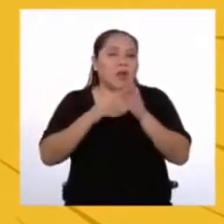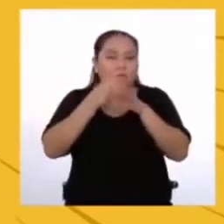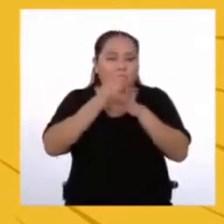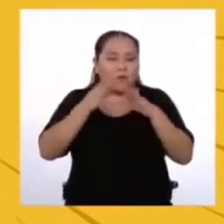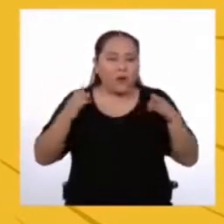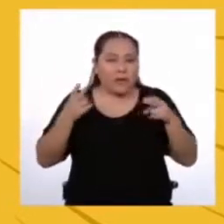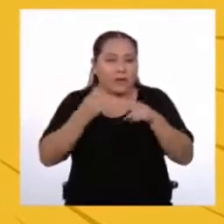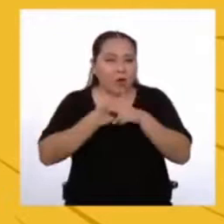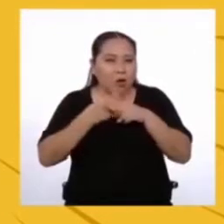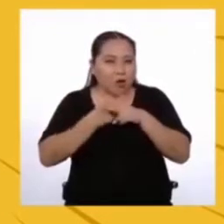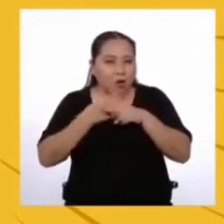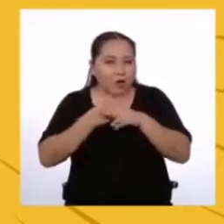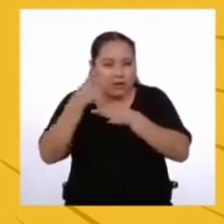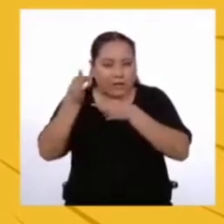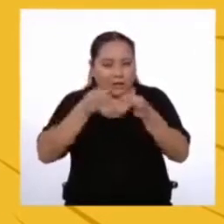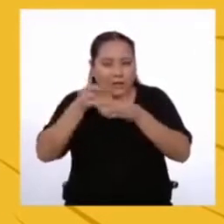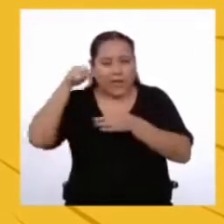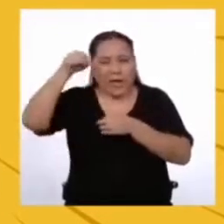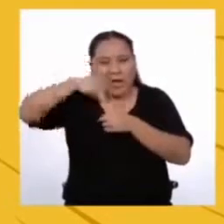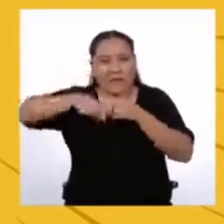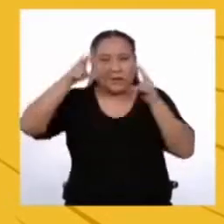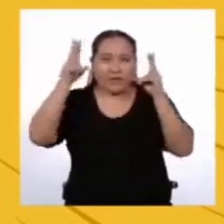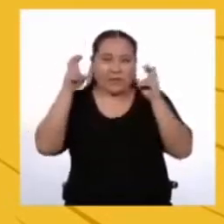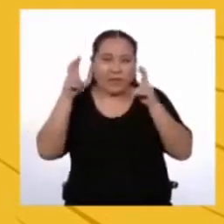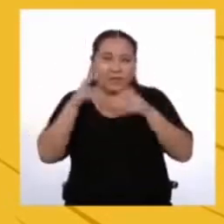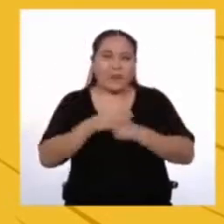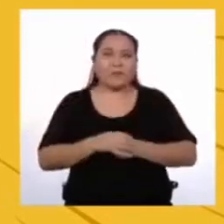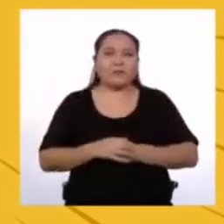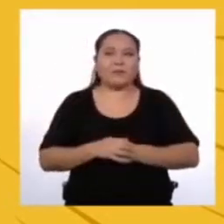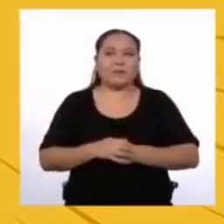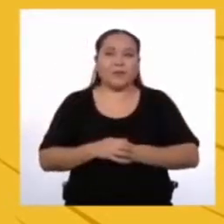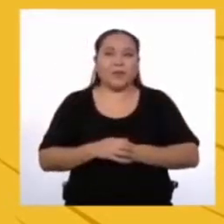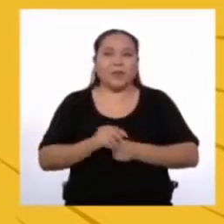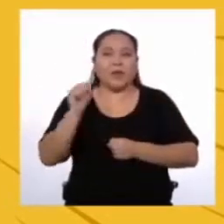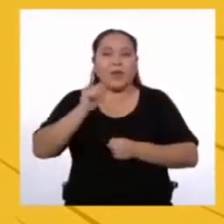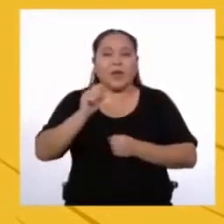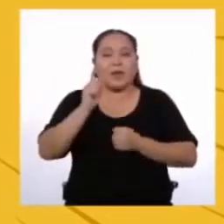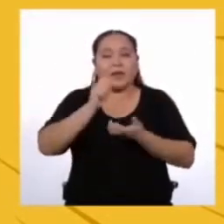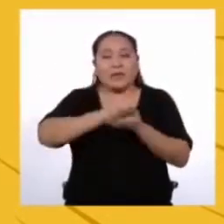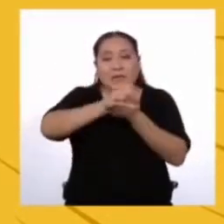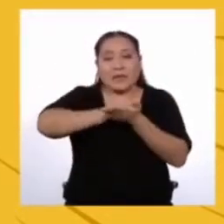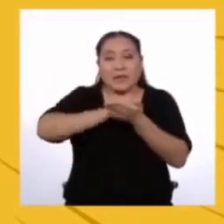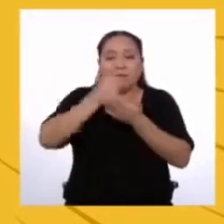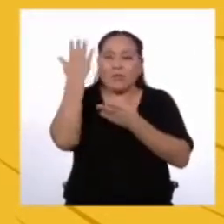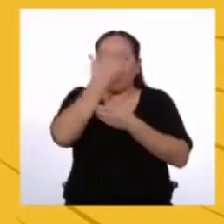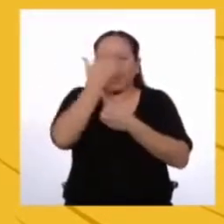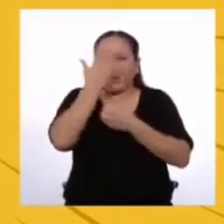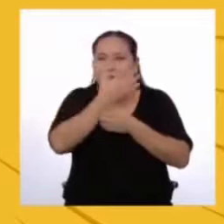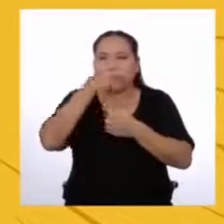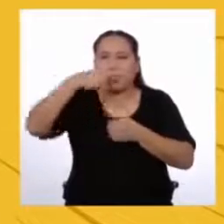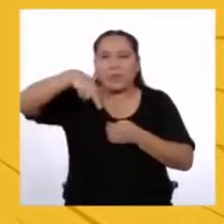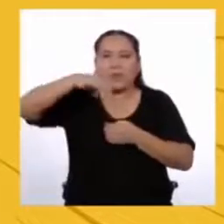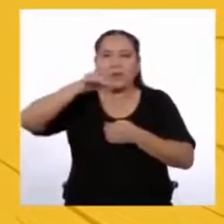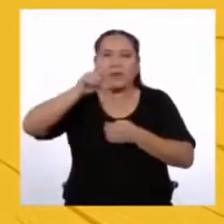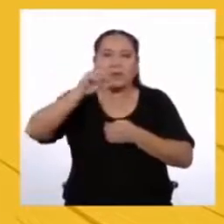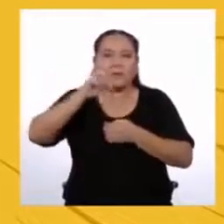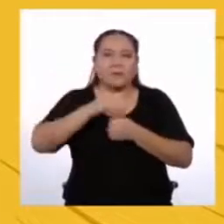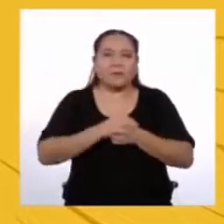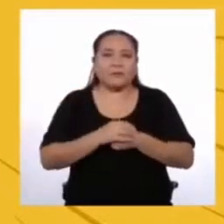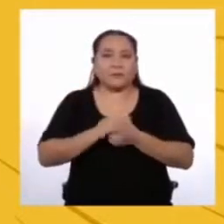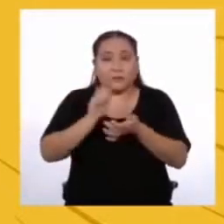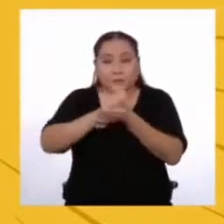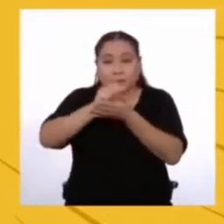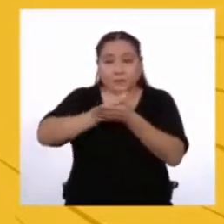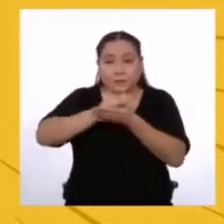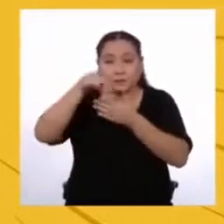brevemente el tema que se va a describir en el artículo Debe estar en letra negrita La redacción del